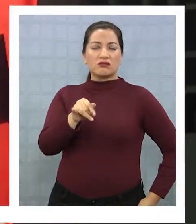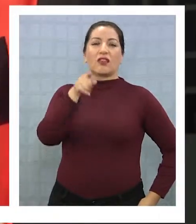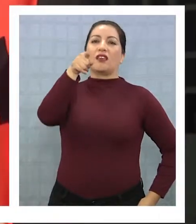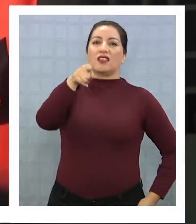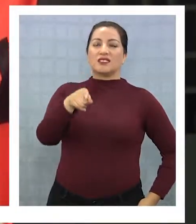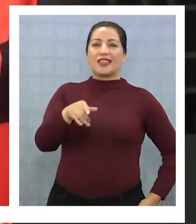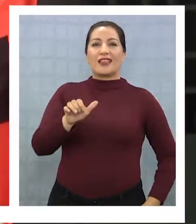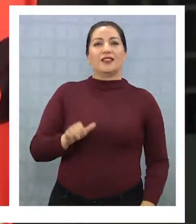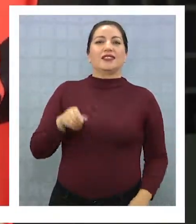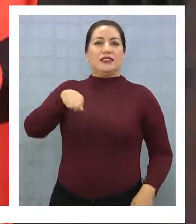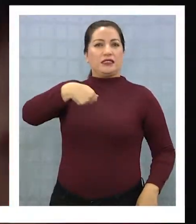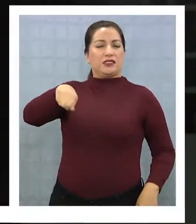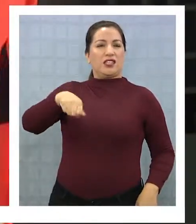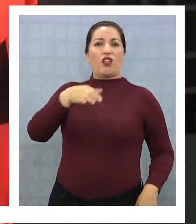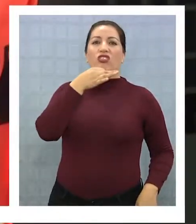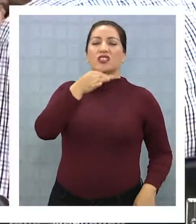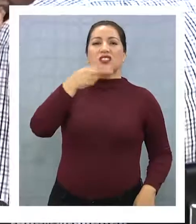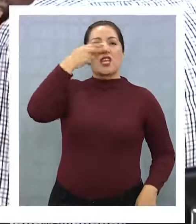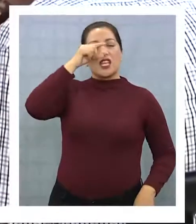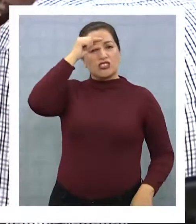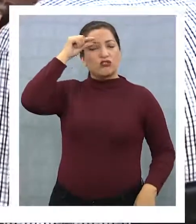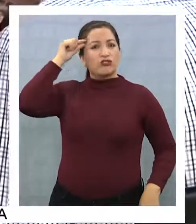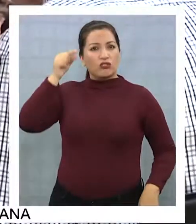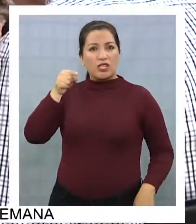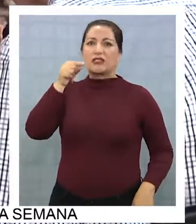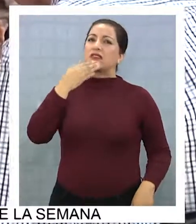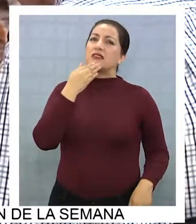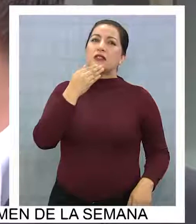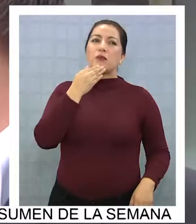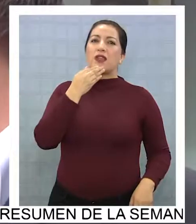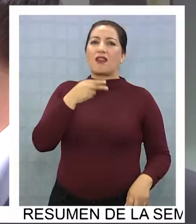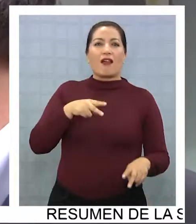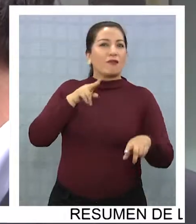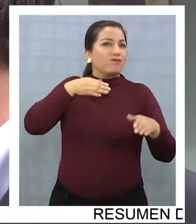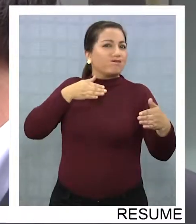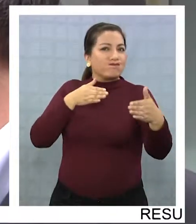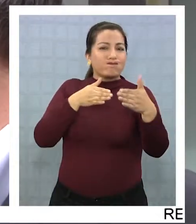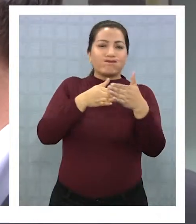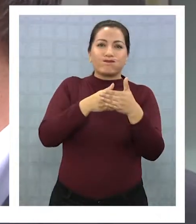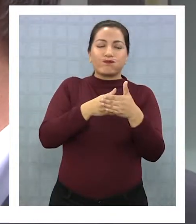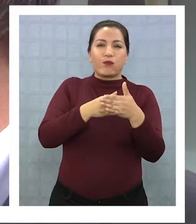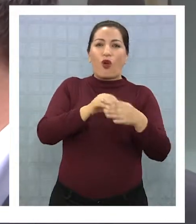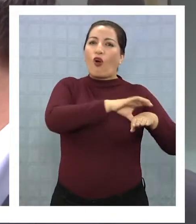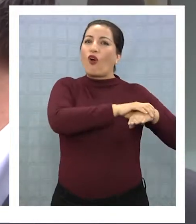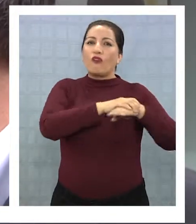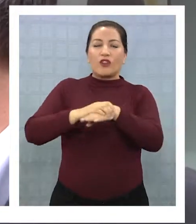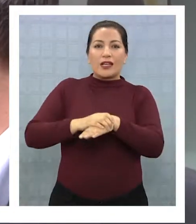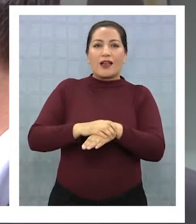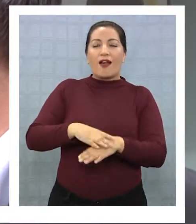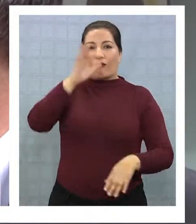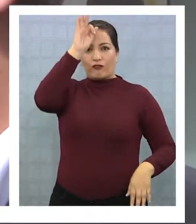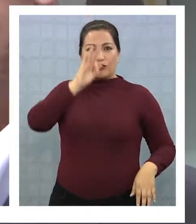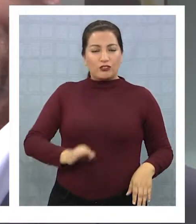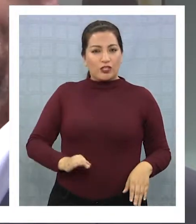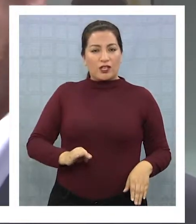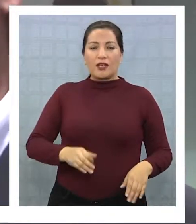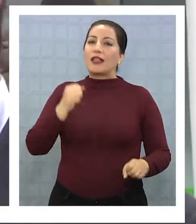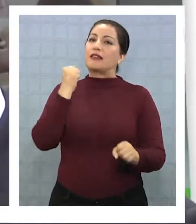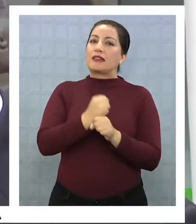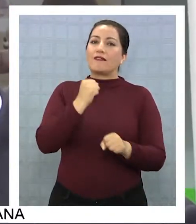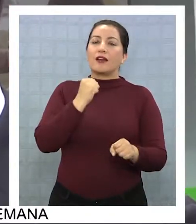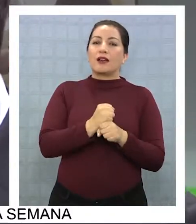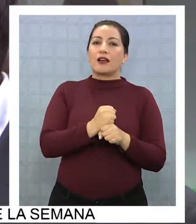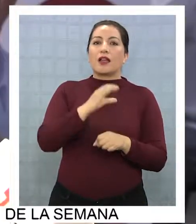acusa a Jorge Soria de una supuesta intervención electoral, obligando a funcionarios municipales a trabajar en su campaña